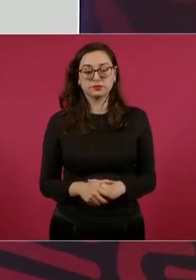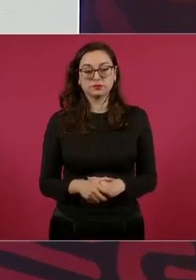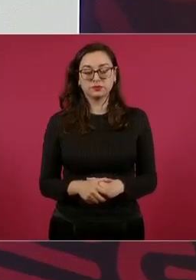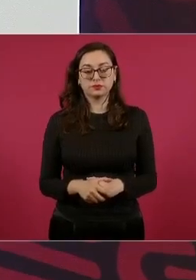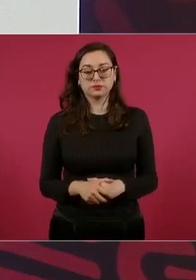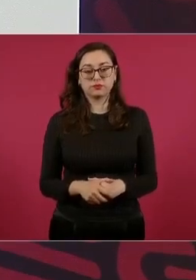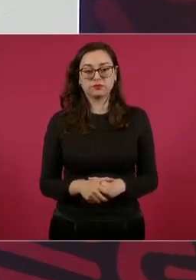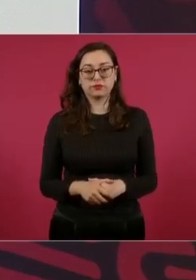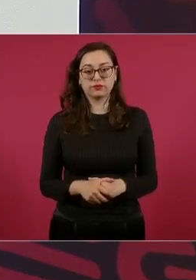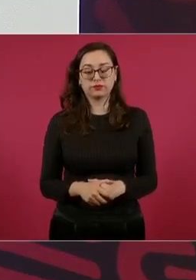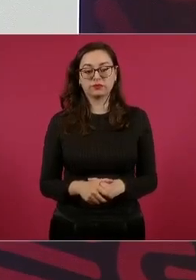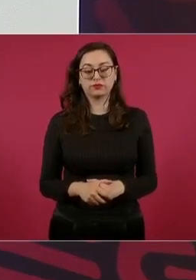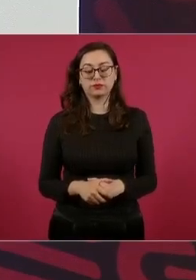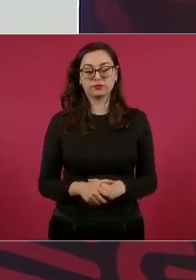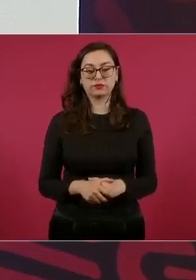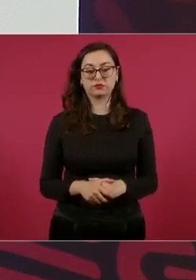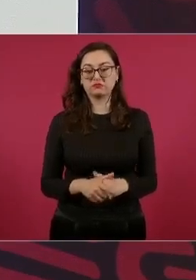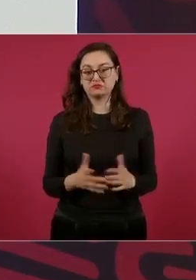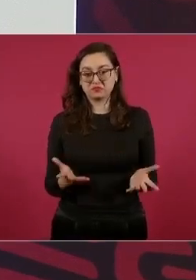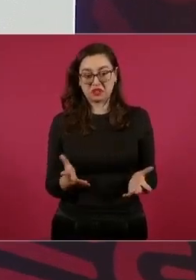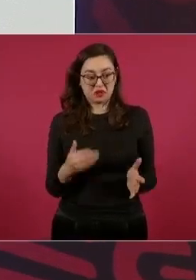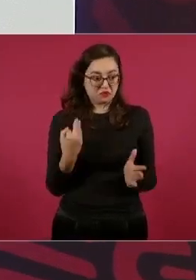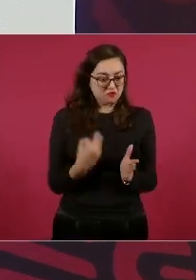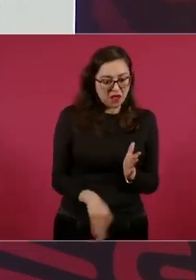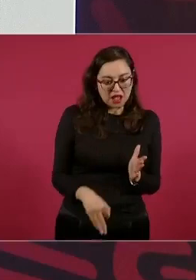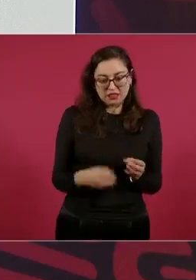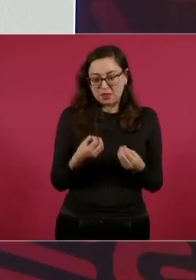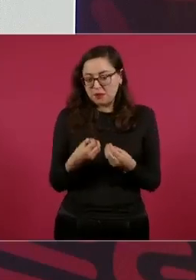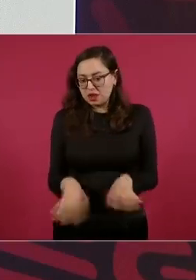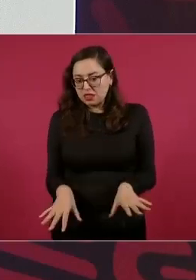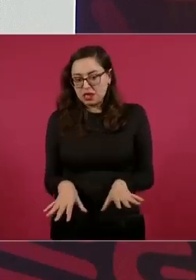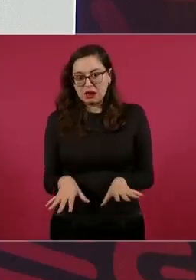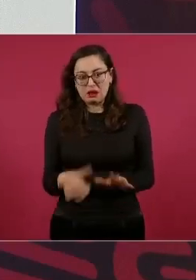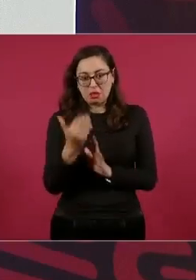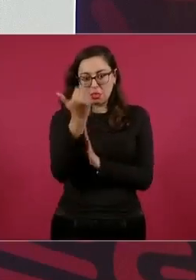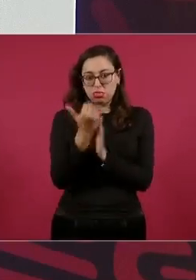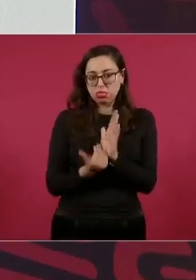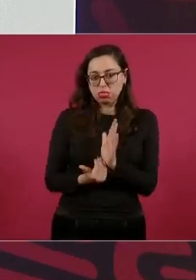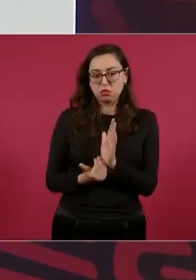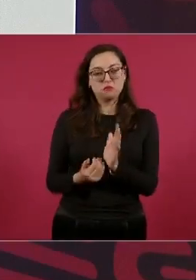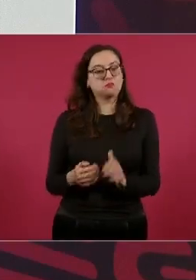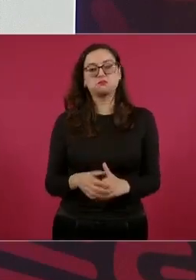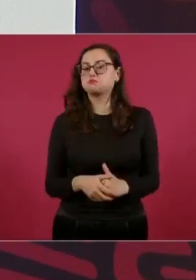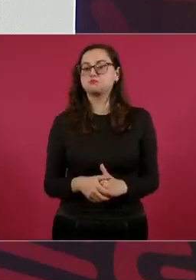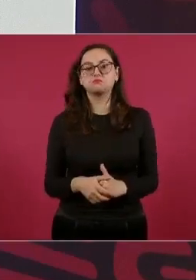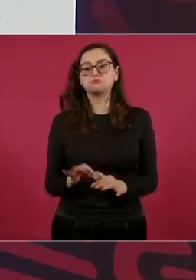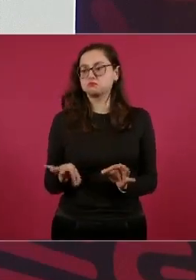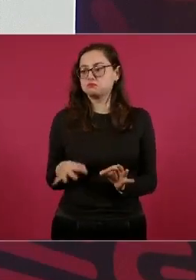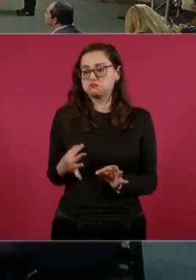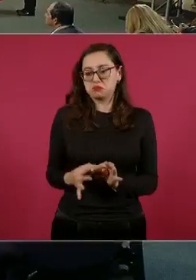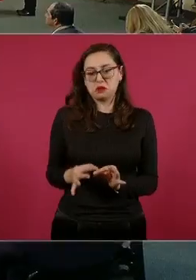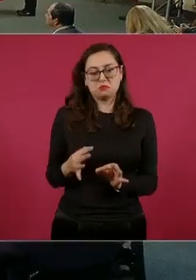No traemos déficit de acuerdo a la ley de ingresos